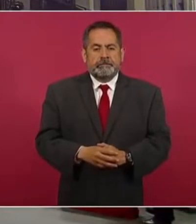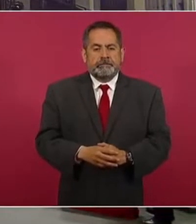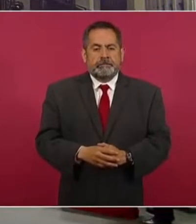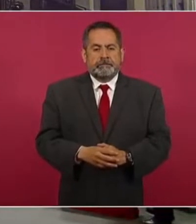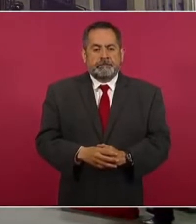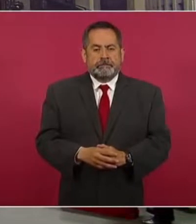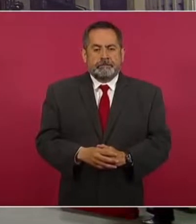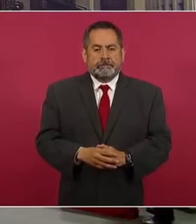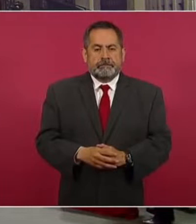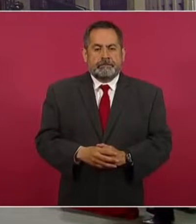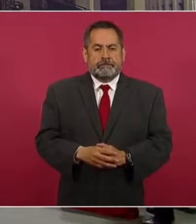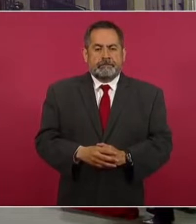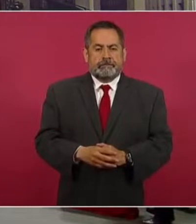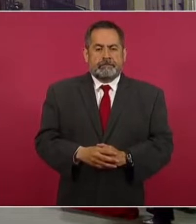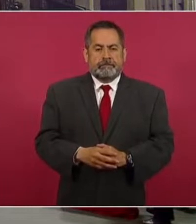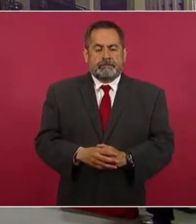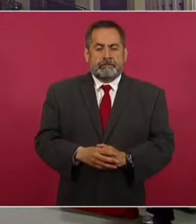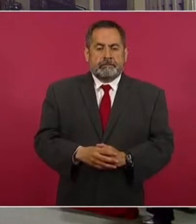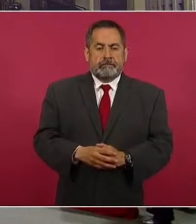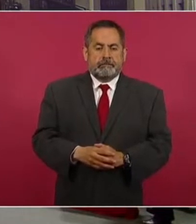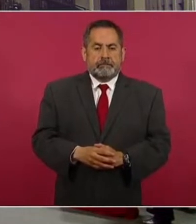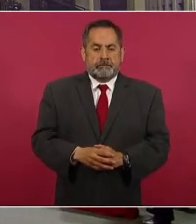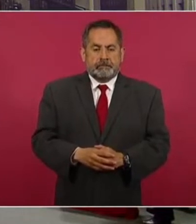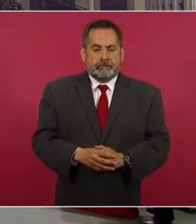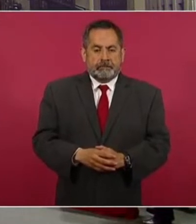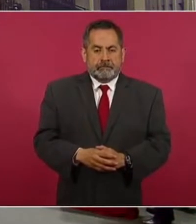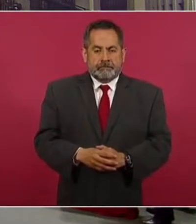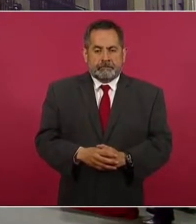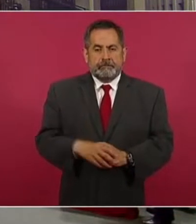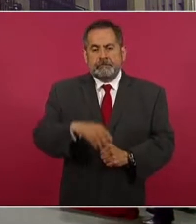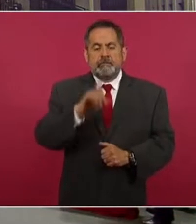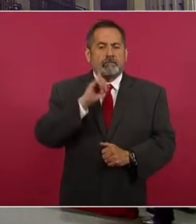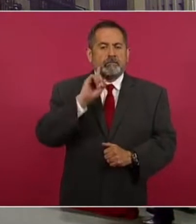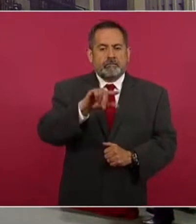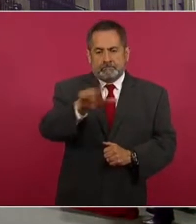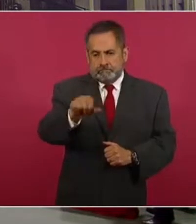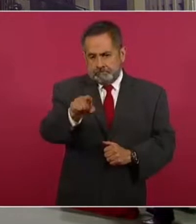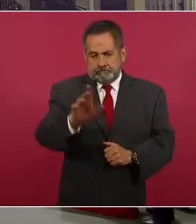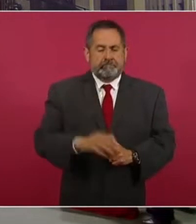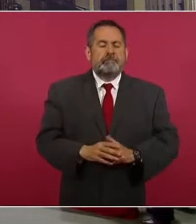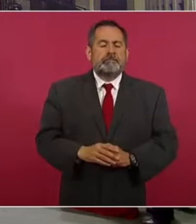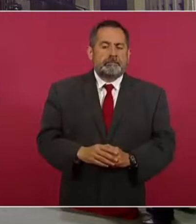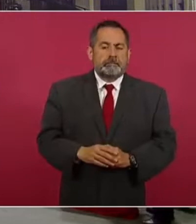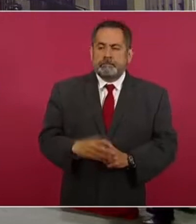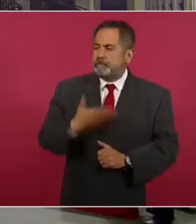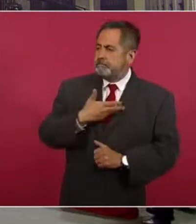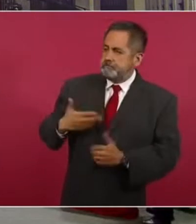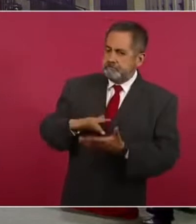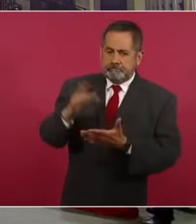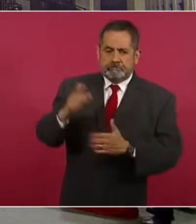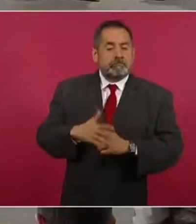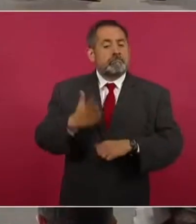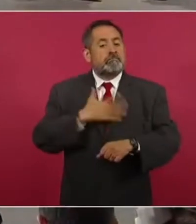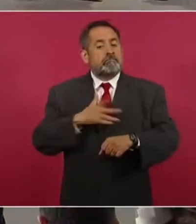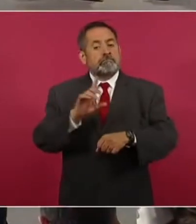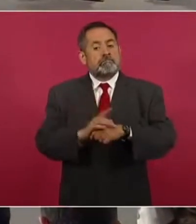compañera después. Gracias, presidente. Muy buenos